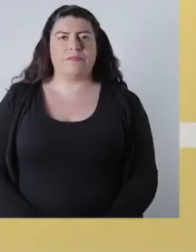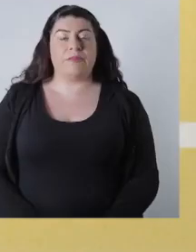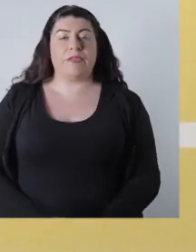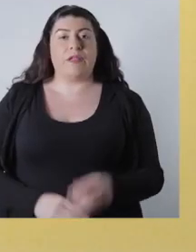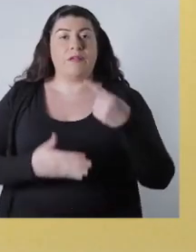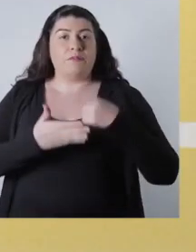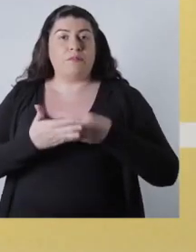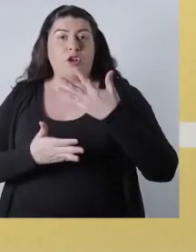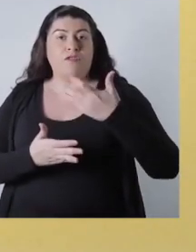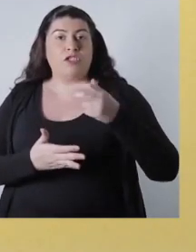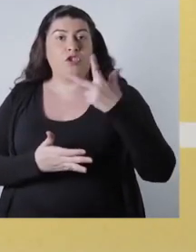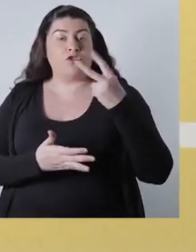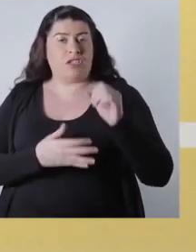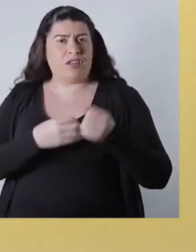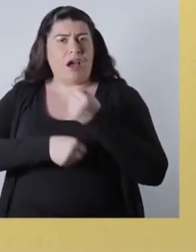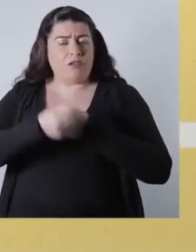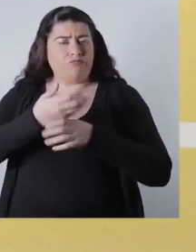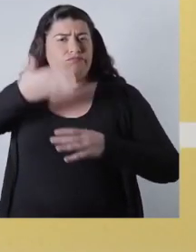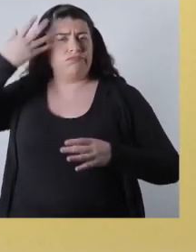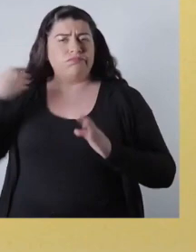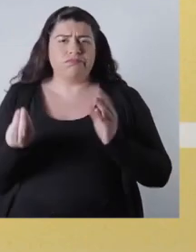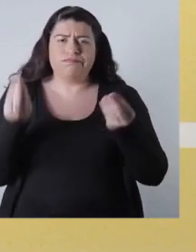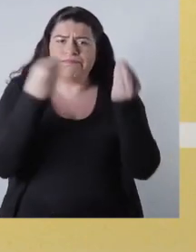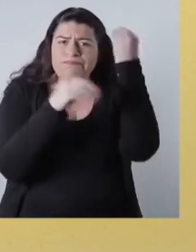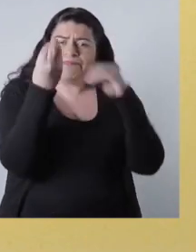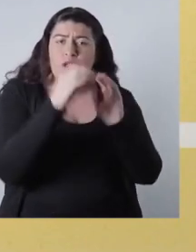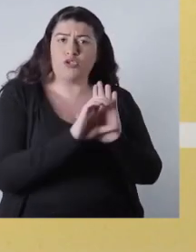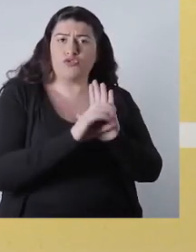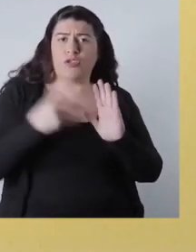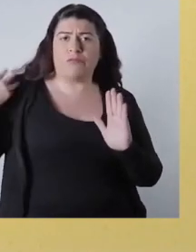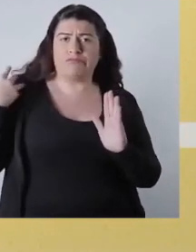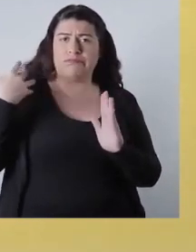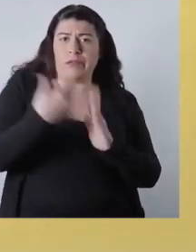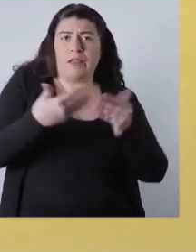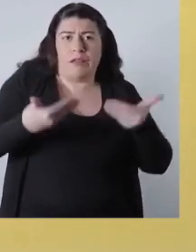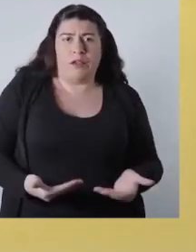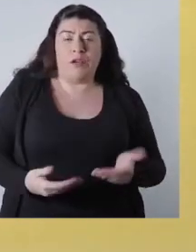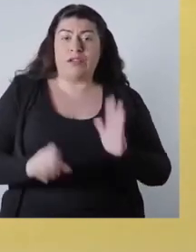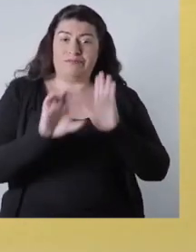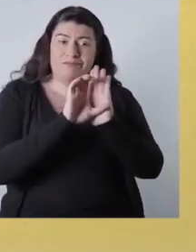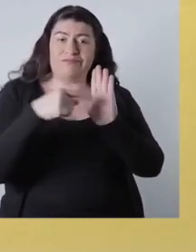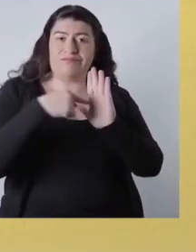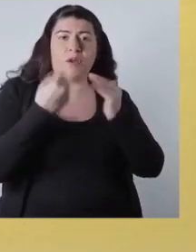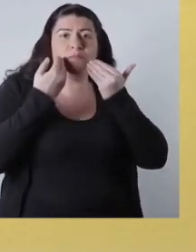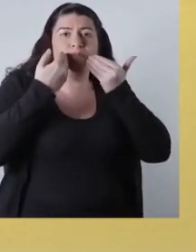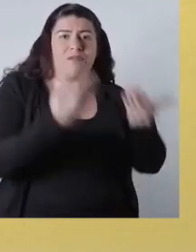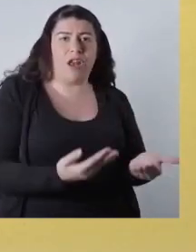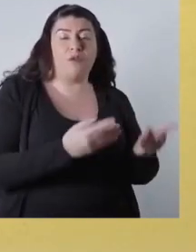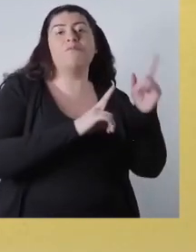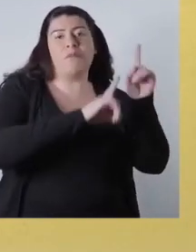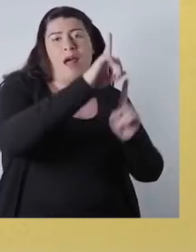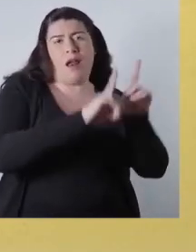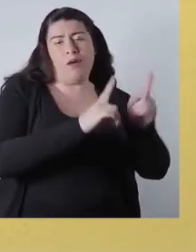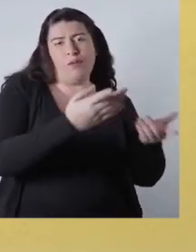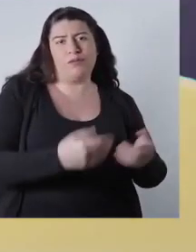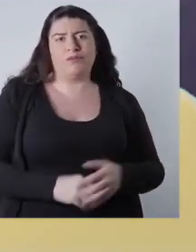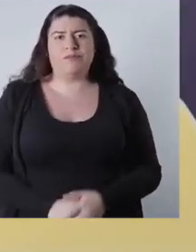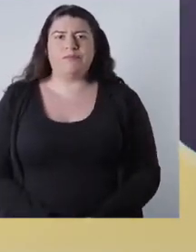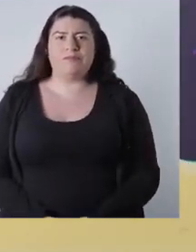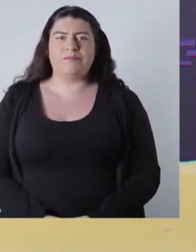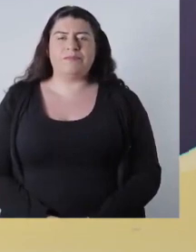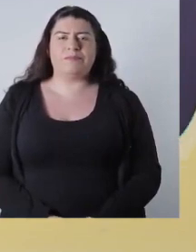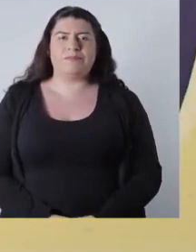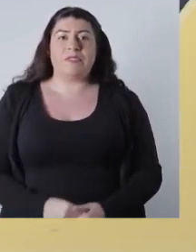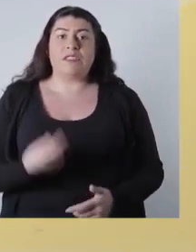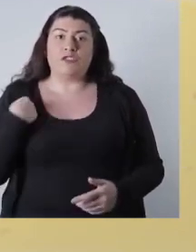En el año 1980 fue creada la constitución que nos rige hasta hoy. Una constitución de privilegios, pero solo para